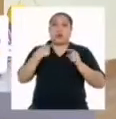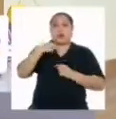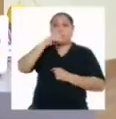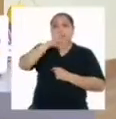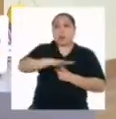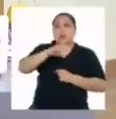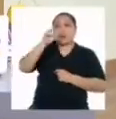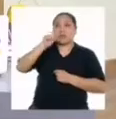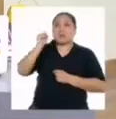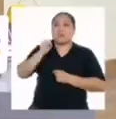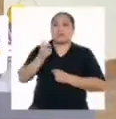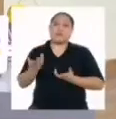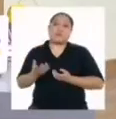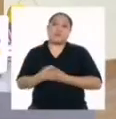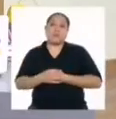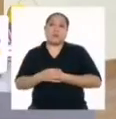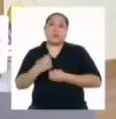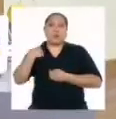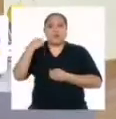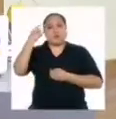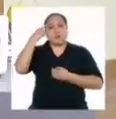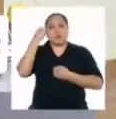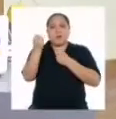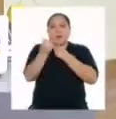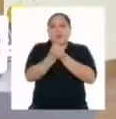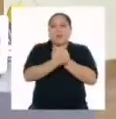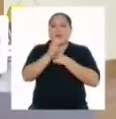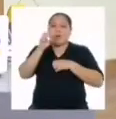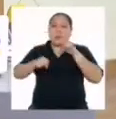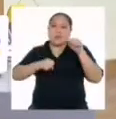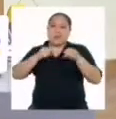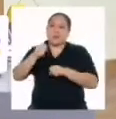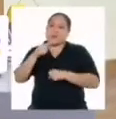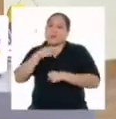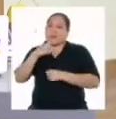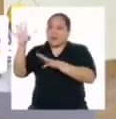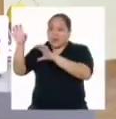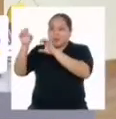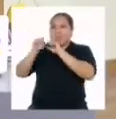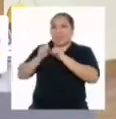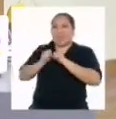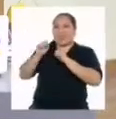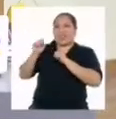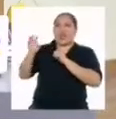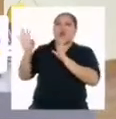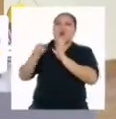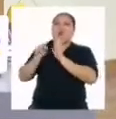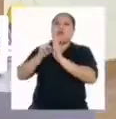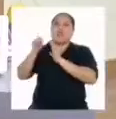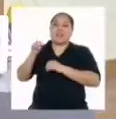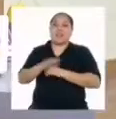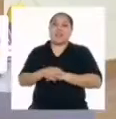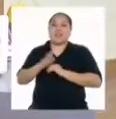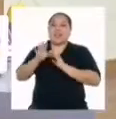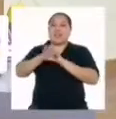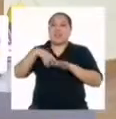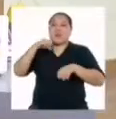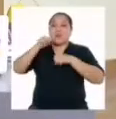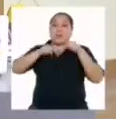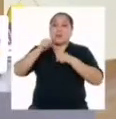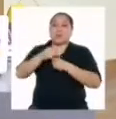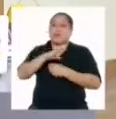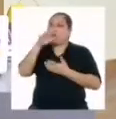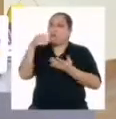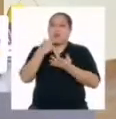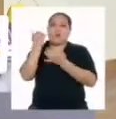pero cuando era chiquita sí. Es más, creo que el amor por la bicicleta lo heredé de ella. Antes salíamos a montar en bicicleta por Lima